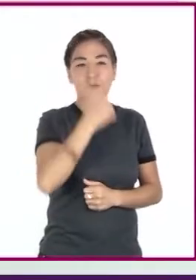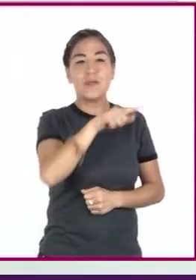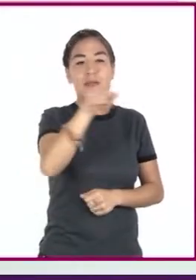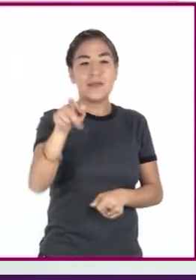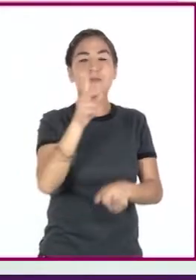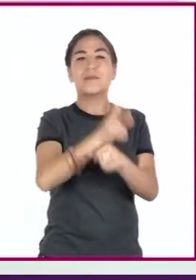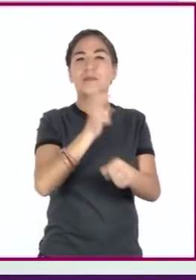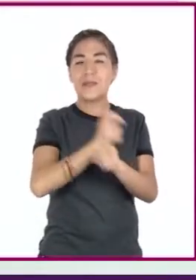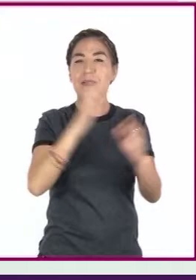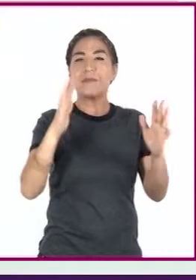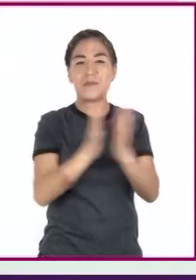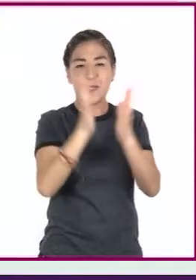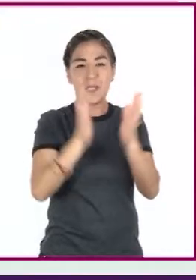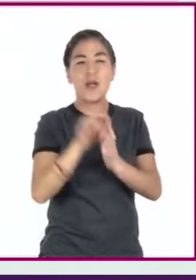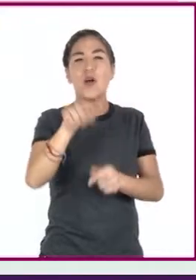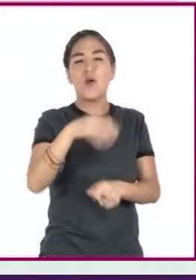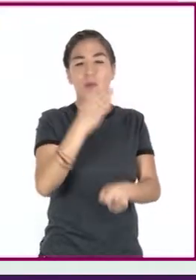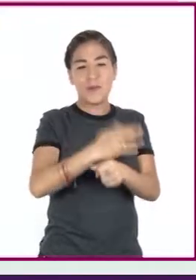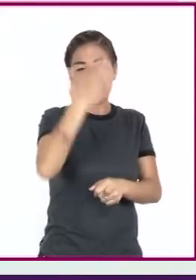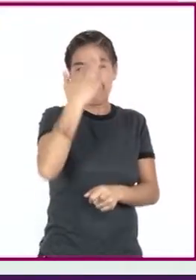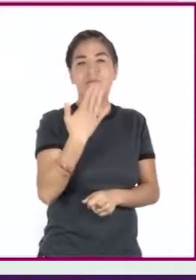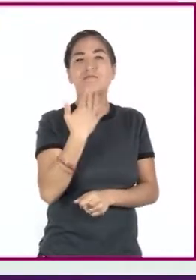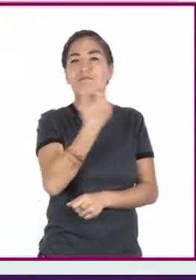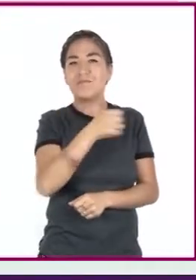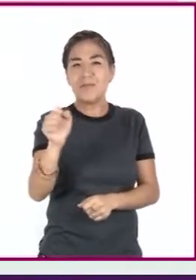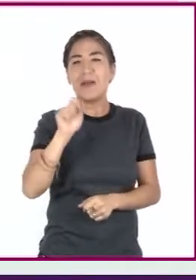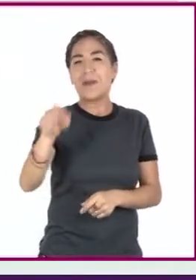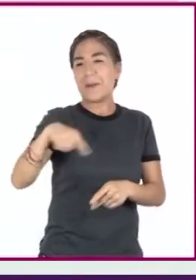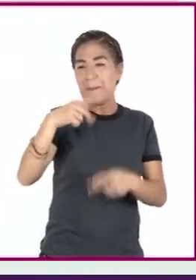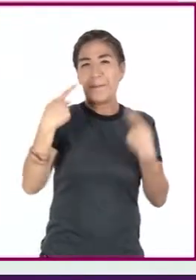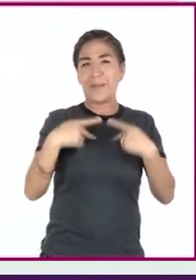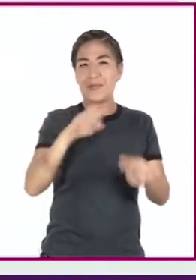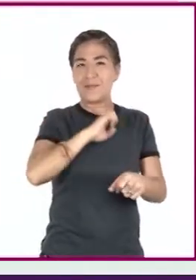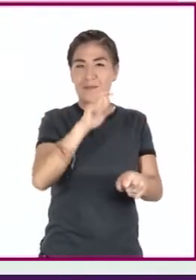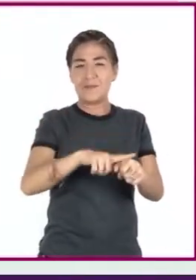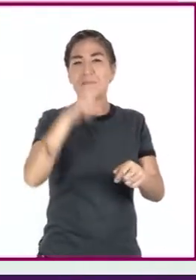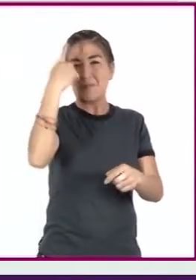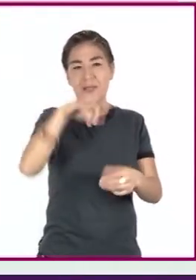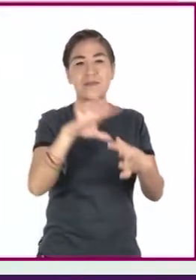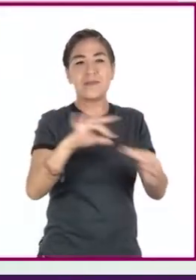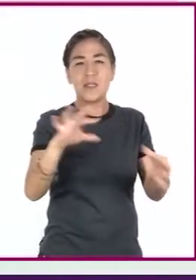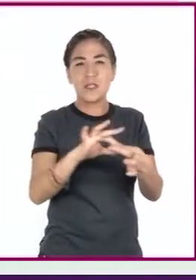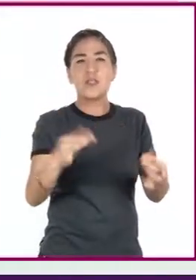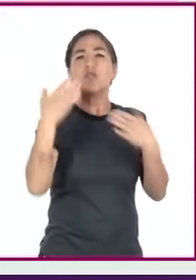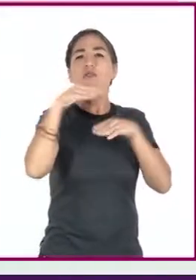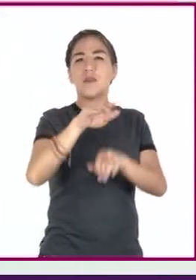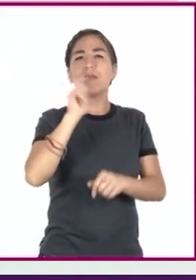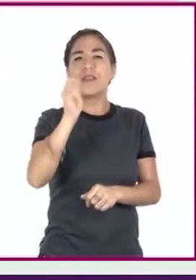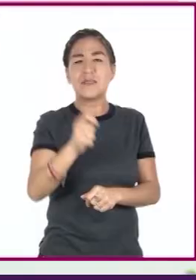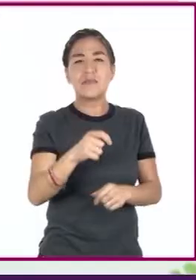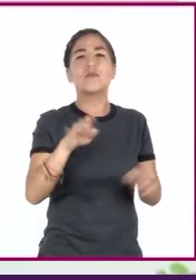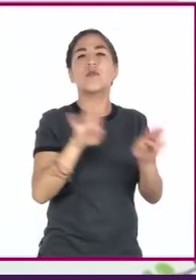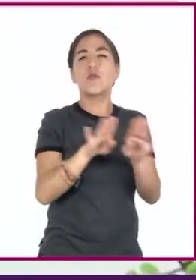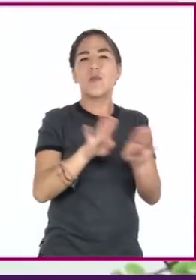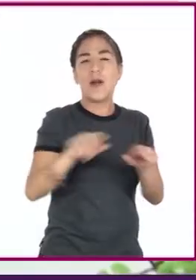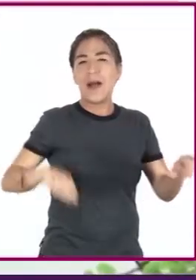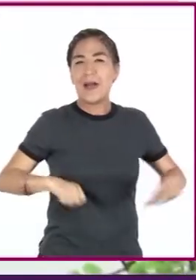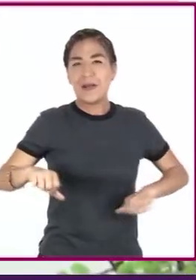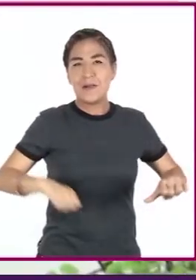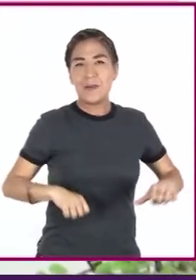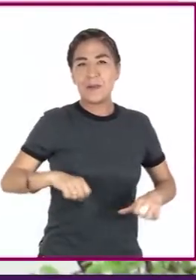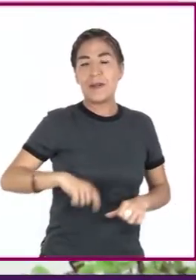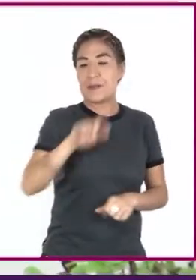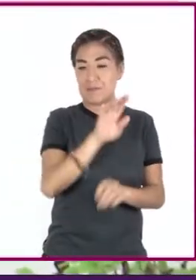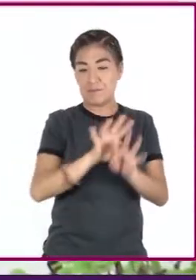a que participen en el panel de expertos de vida saludable que les hemos preparado. Un panel de expertos es un ejercicio en el que un